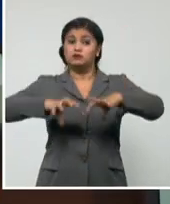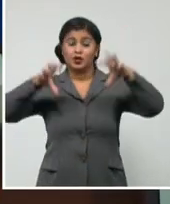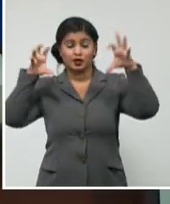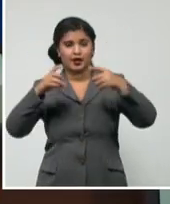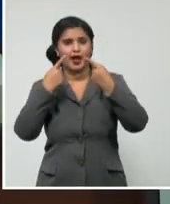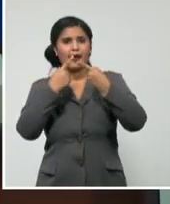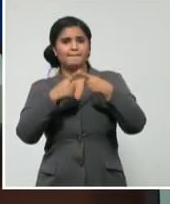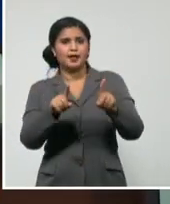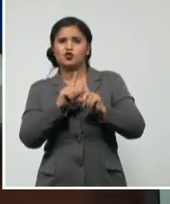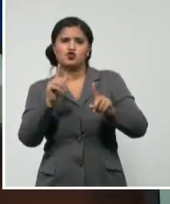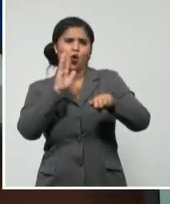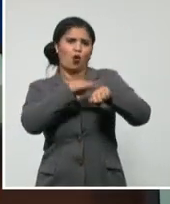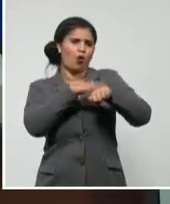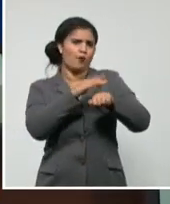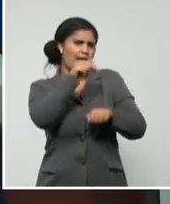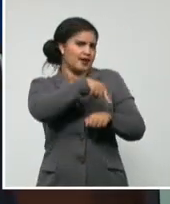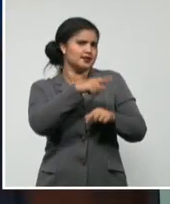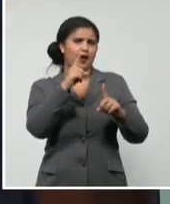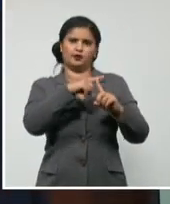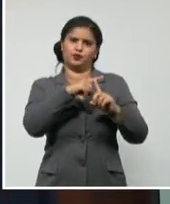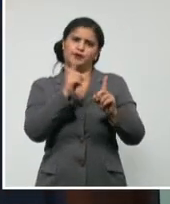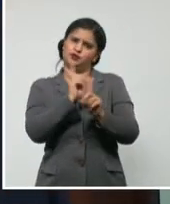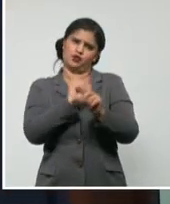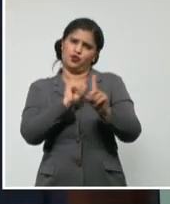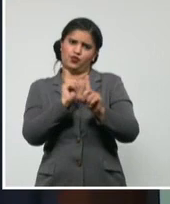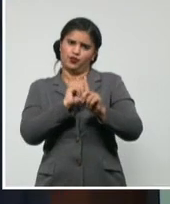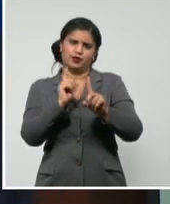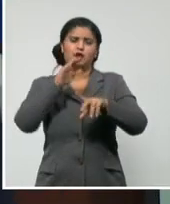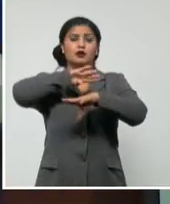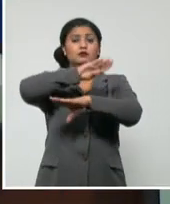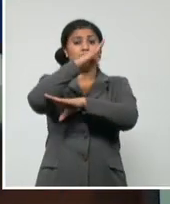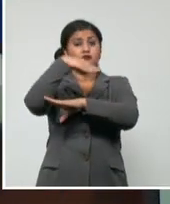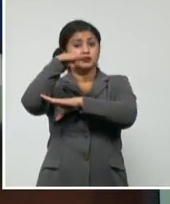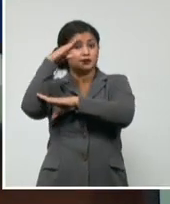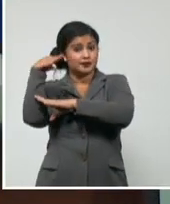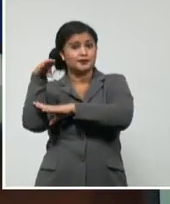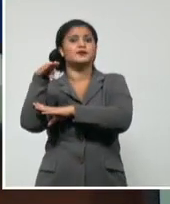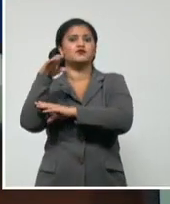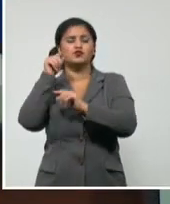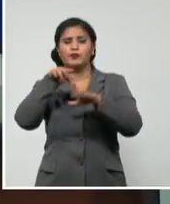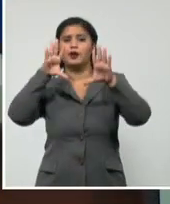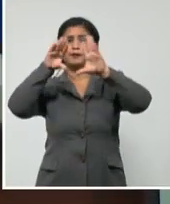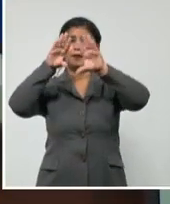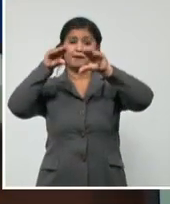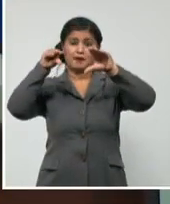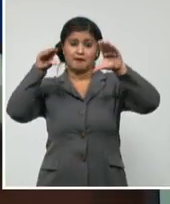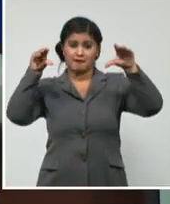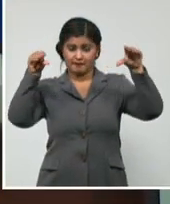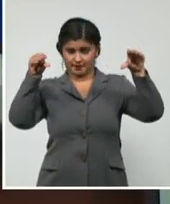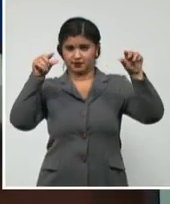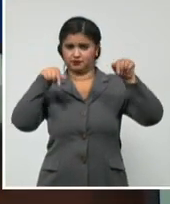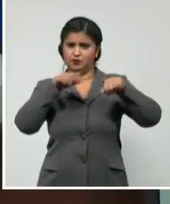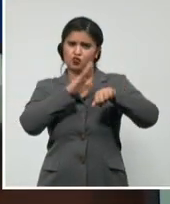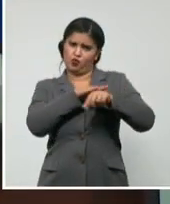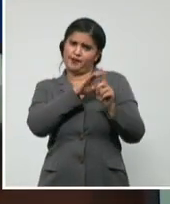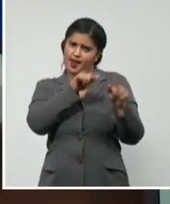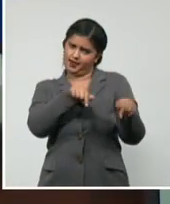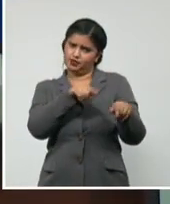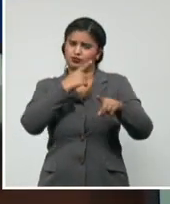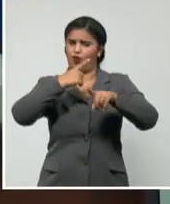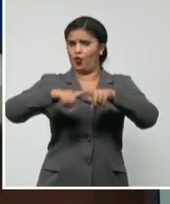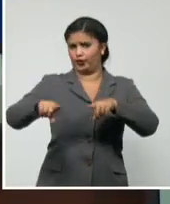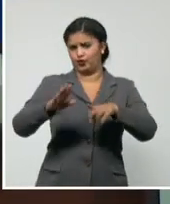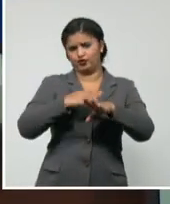relacionados a este sistema, sino al transporte de nublados bajos en el flujo del nordeste que genera chubascos y lluvias en zonas de la costa norte de manera